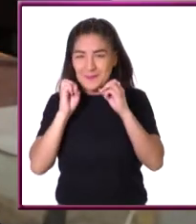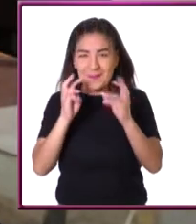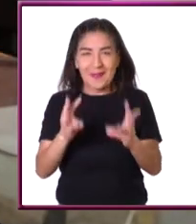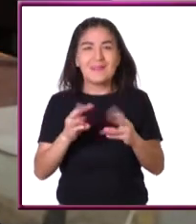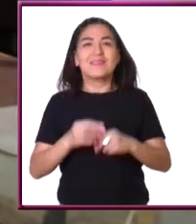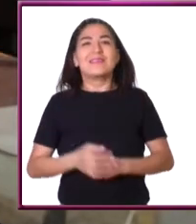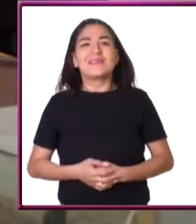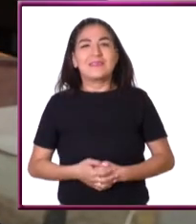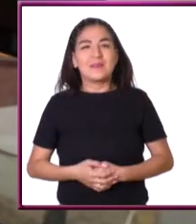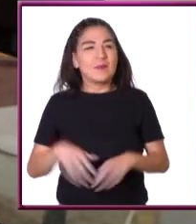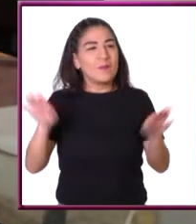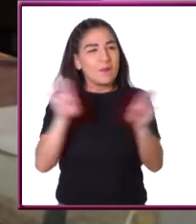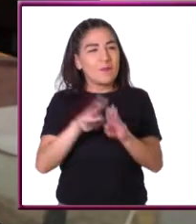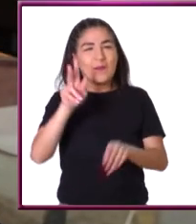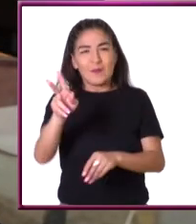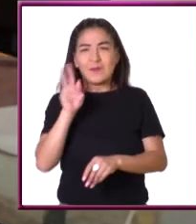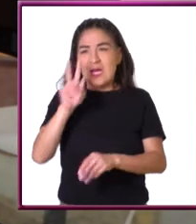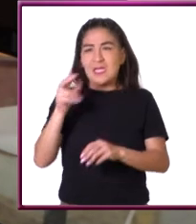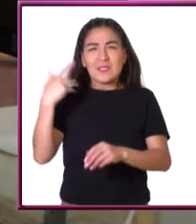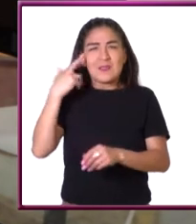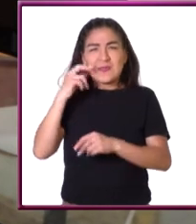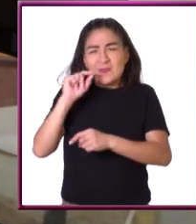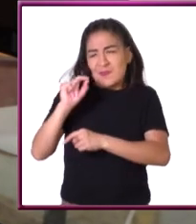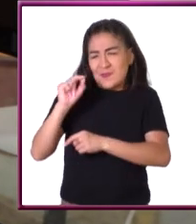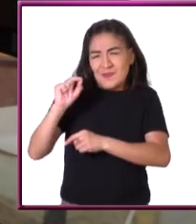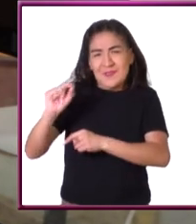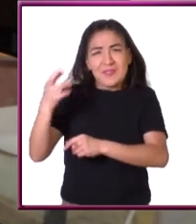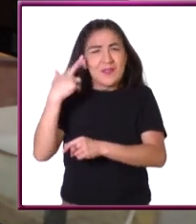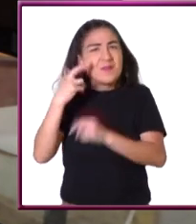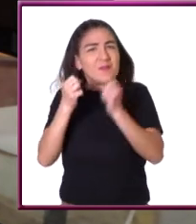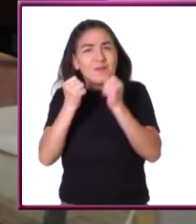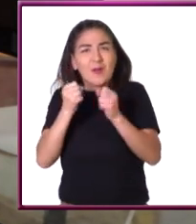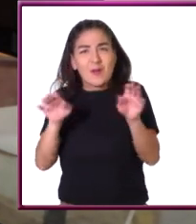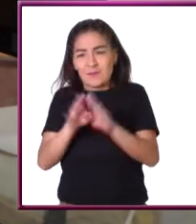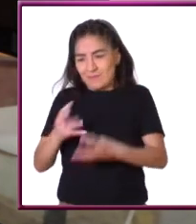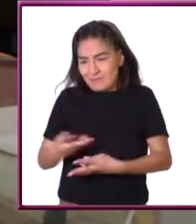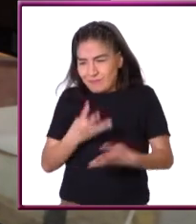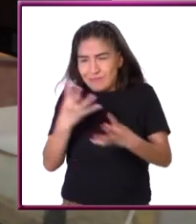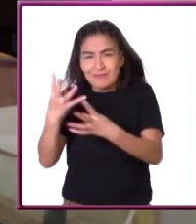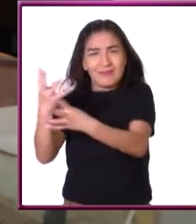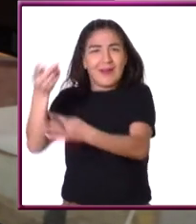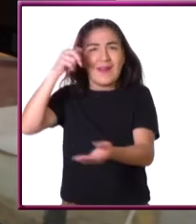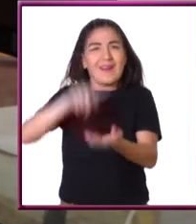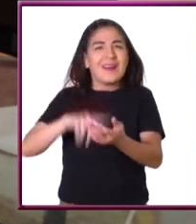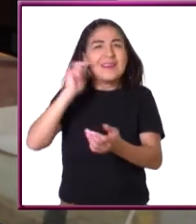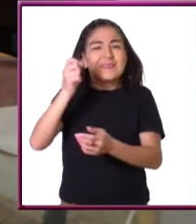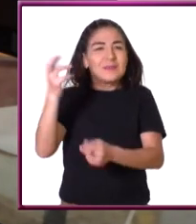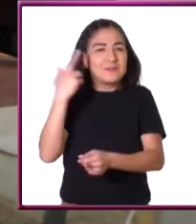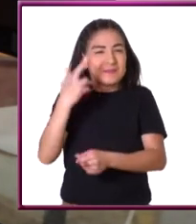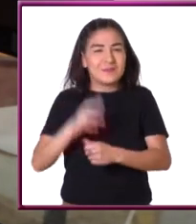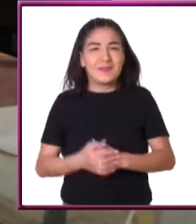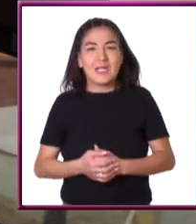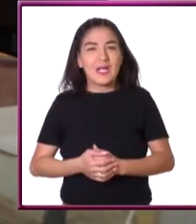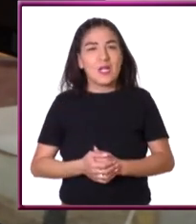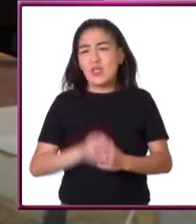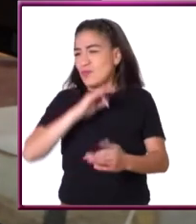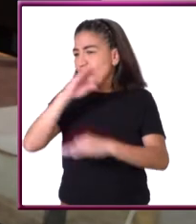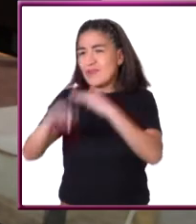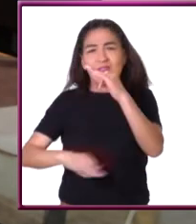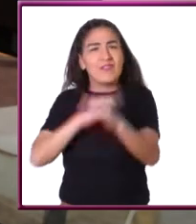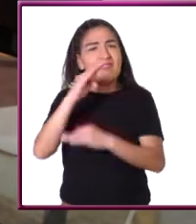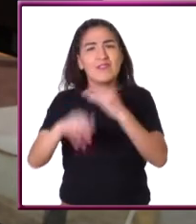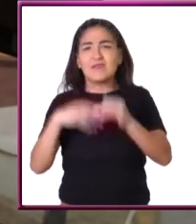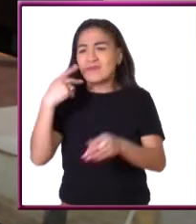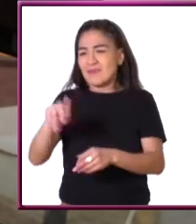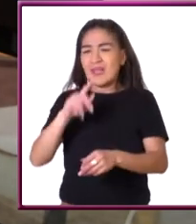¡Wow! Sí, de hecho, suena muy fuerte, ¿no? Es increíble cómo tienen esta resonancia tan gigante. Los insectos tienen